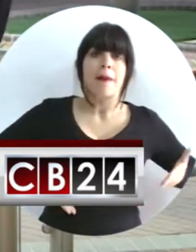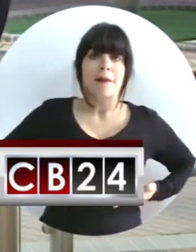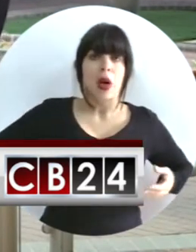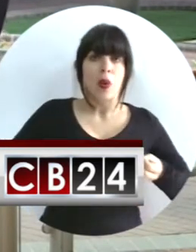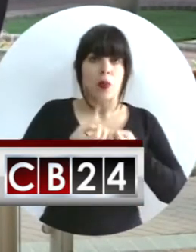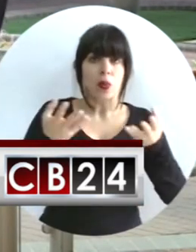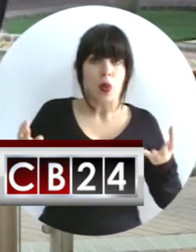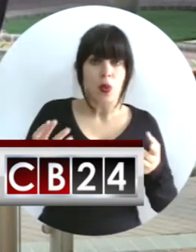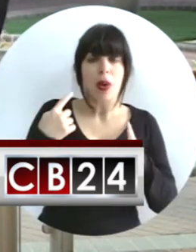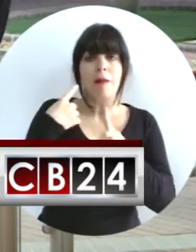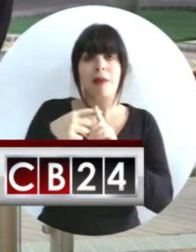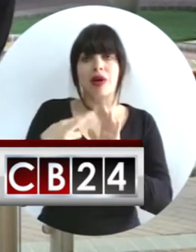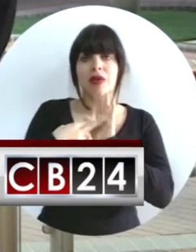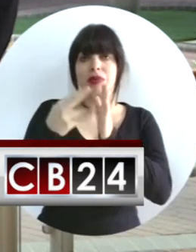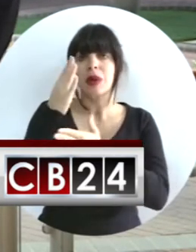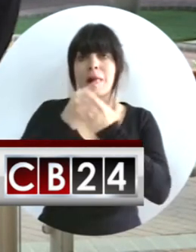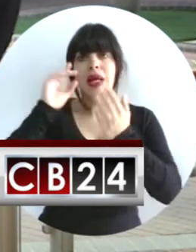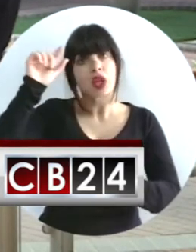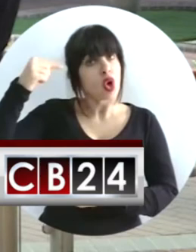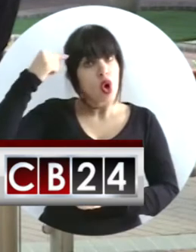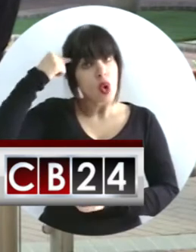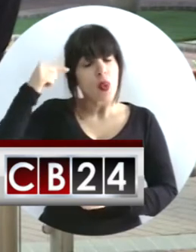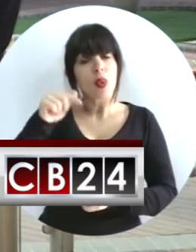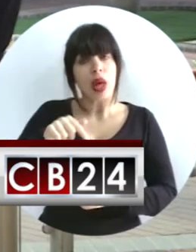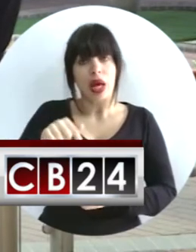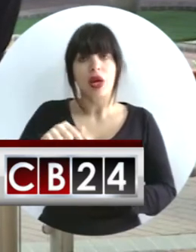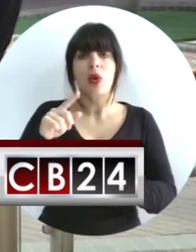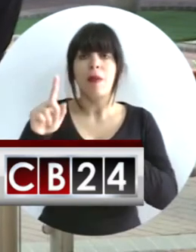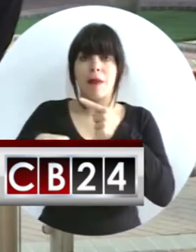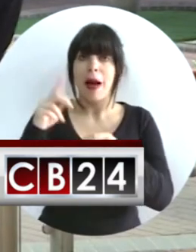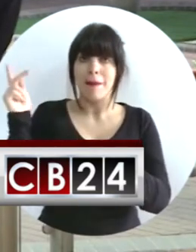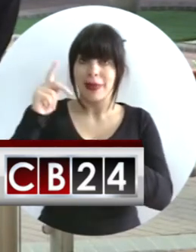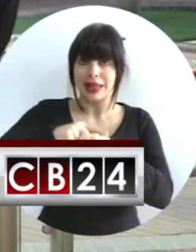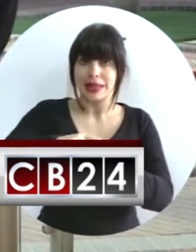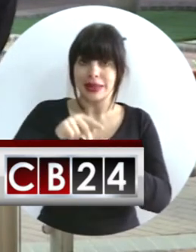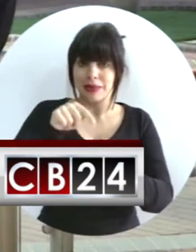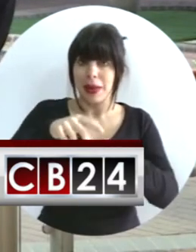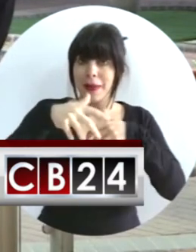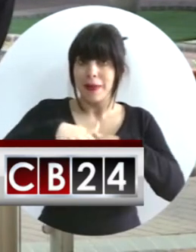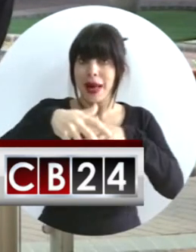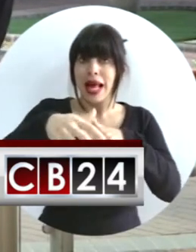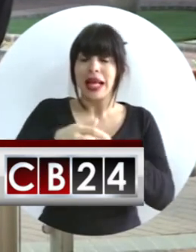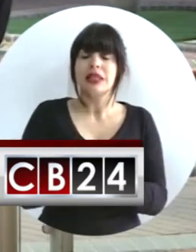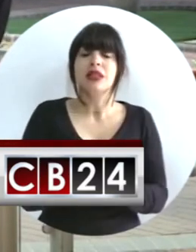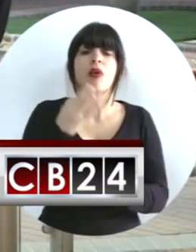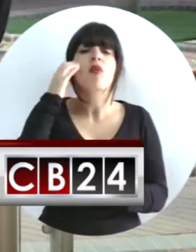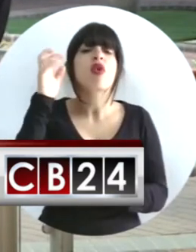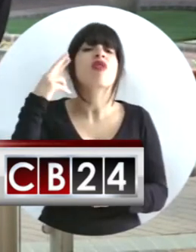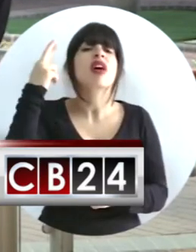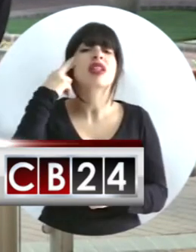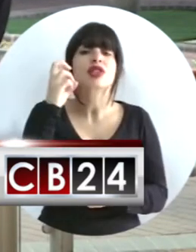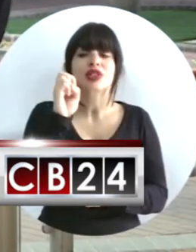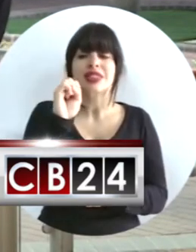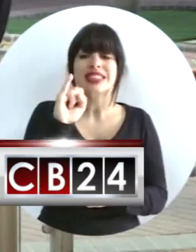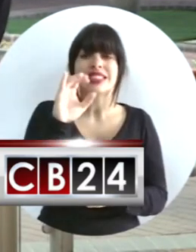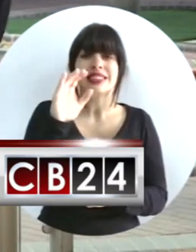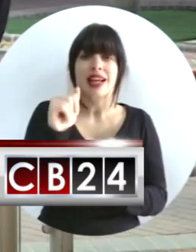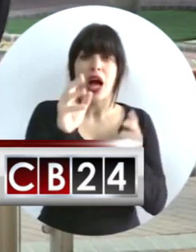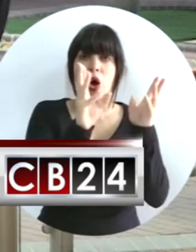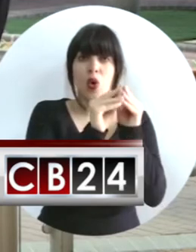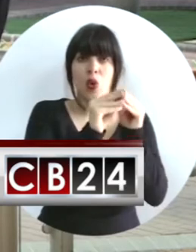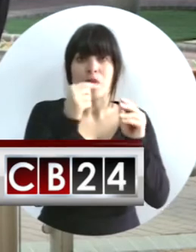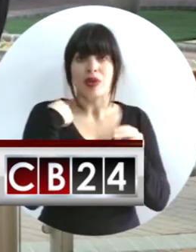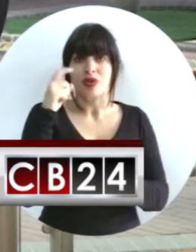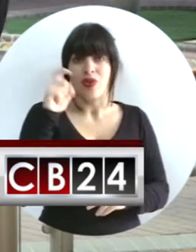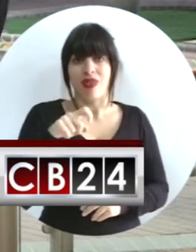funcionarios públicos y también una representación del Gobierno de la República que estará participando en la marcha. Debido a la cumbre del SICA